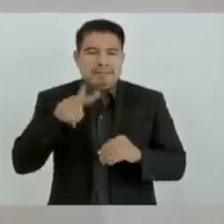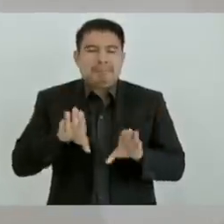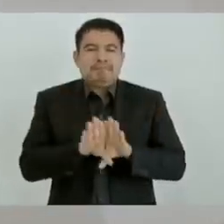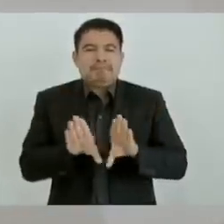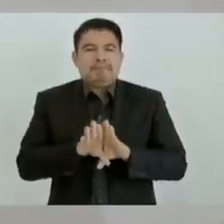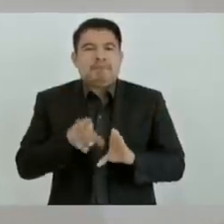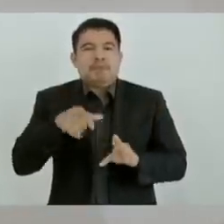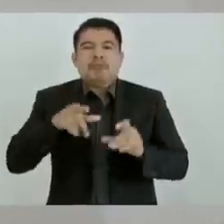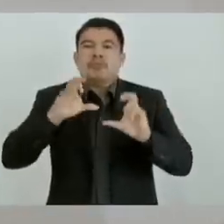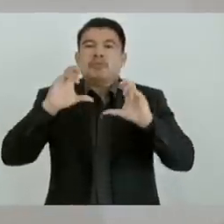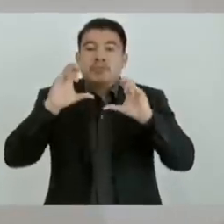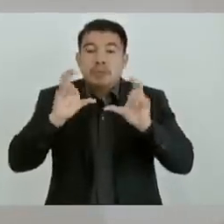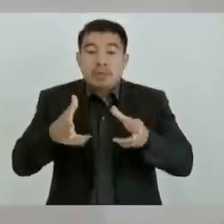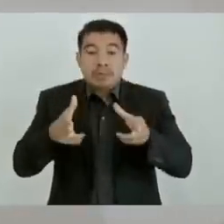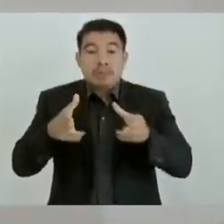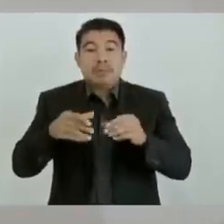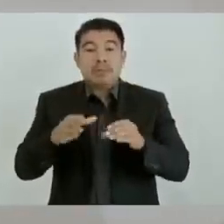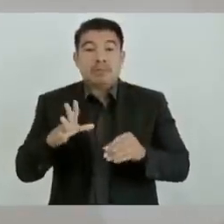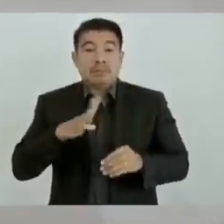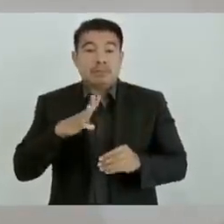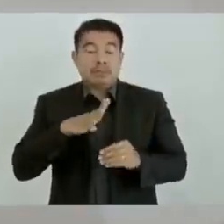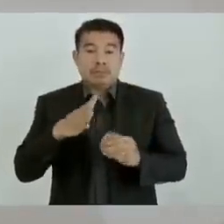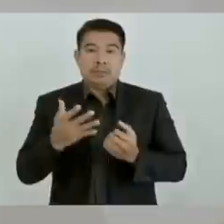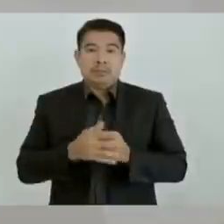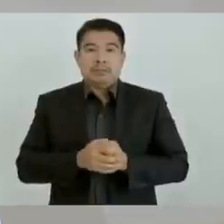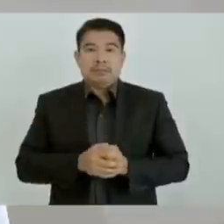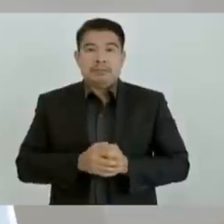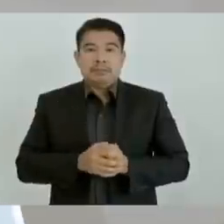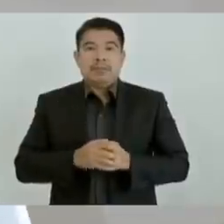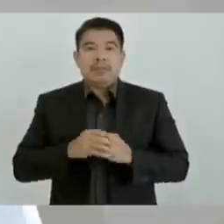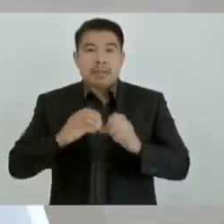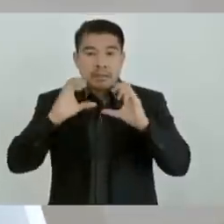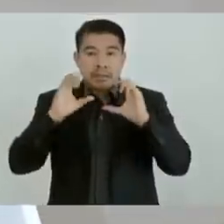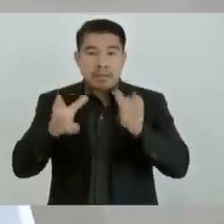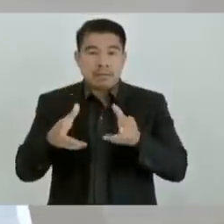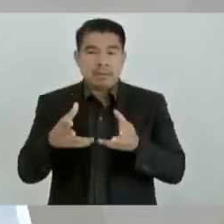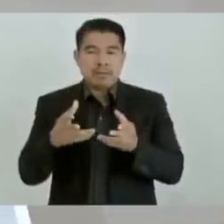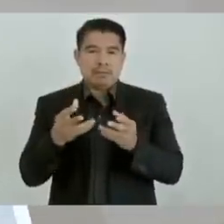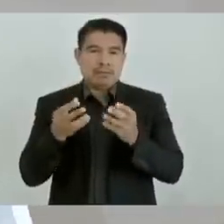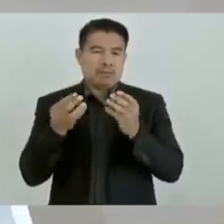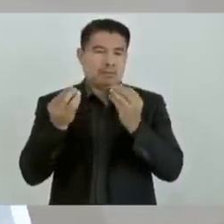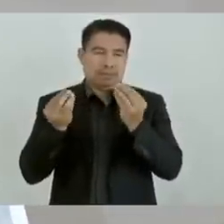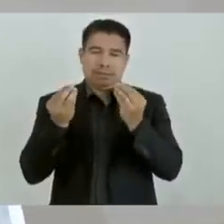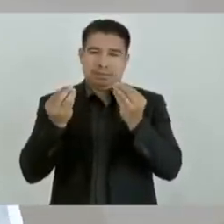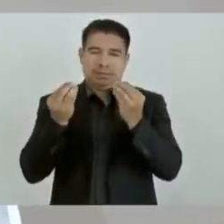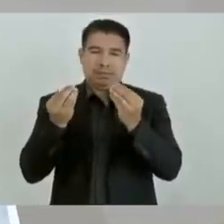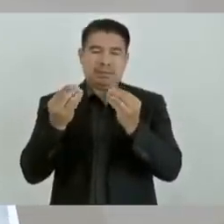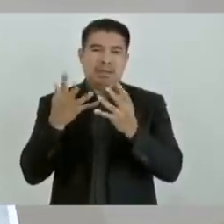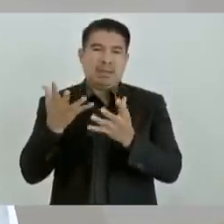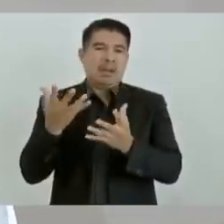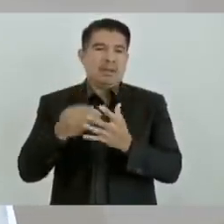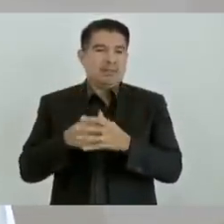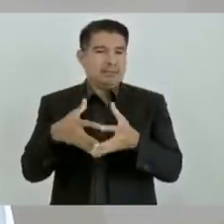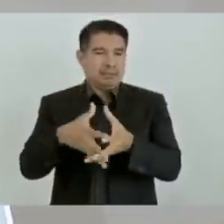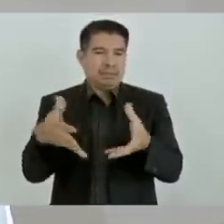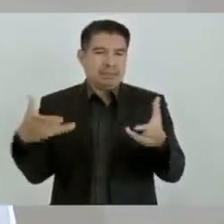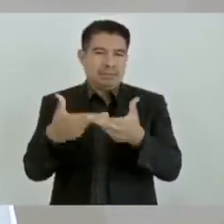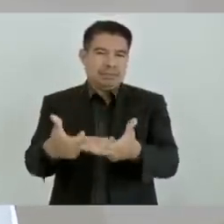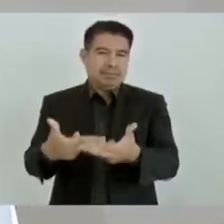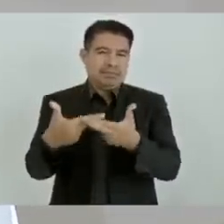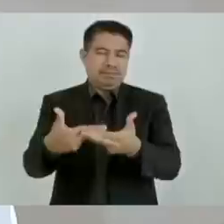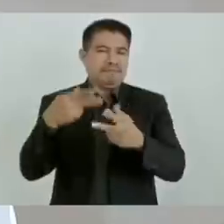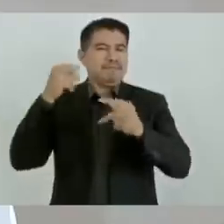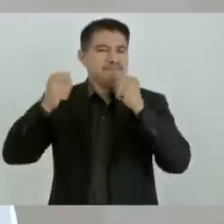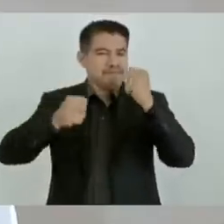Chiapas tiene mucho potencial turístico,